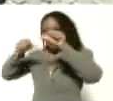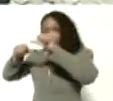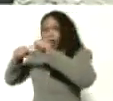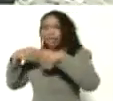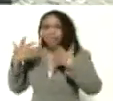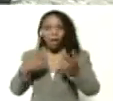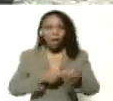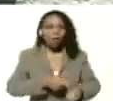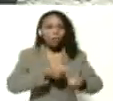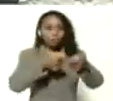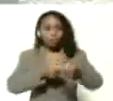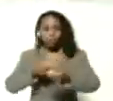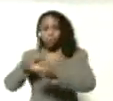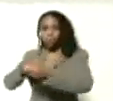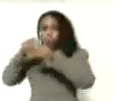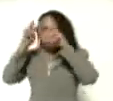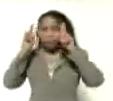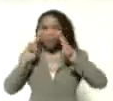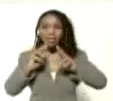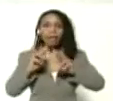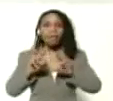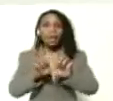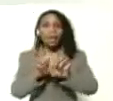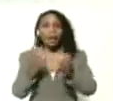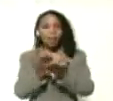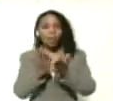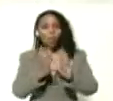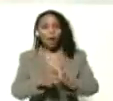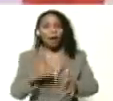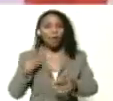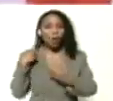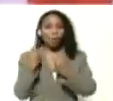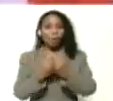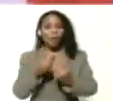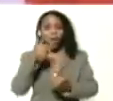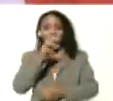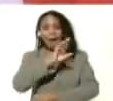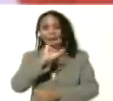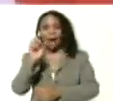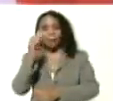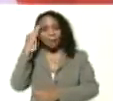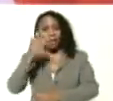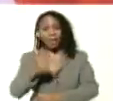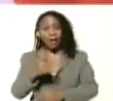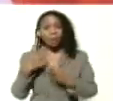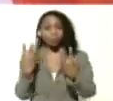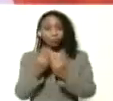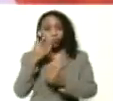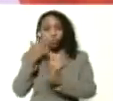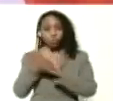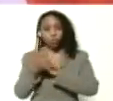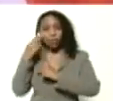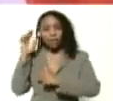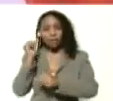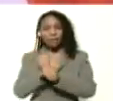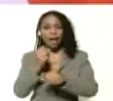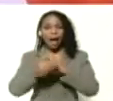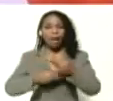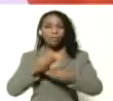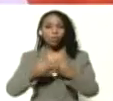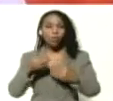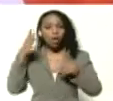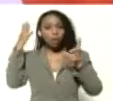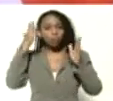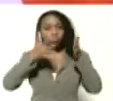desinfección y mantenimiento escolar nos acompaña Naúm Fernández y el general José Rosso porque este es un trabajo que se ha hecho como lo ha